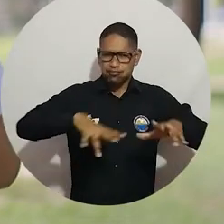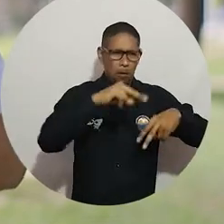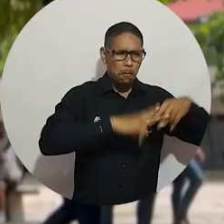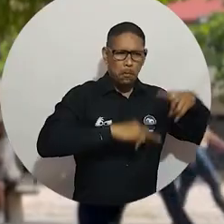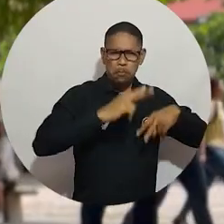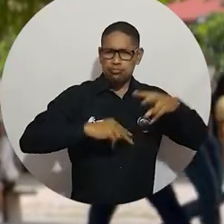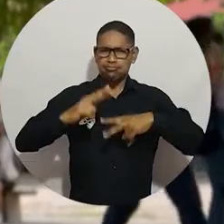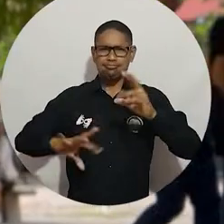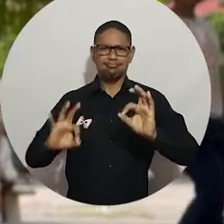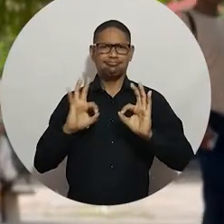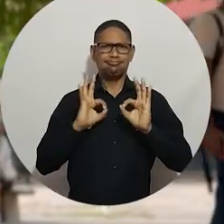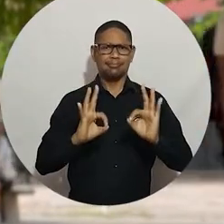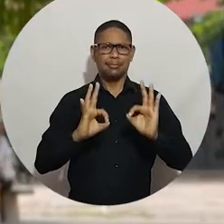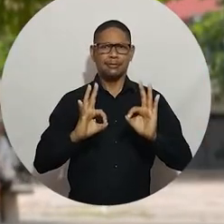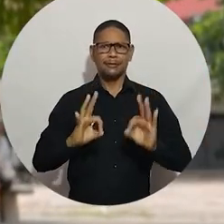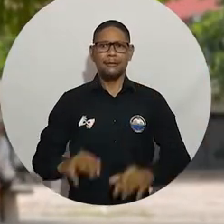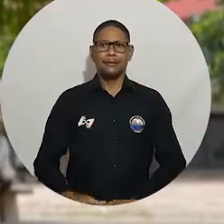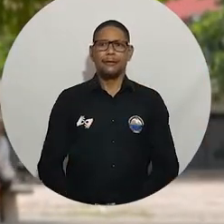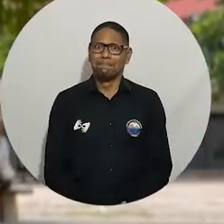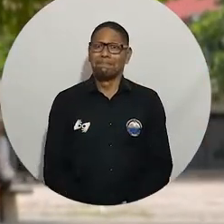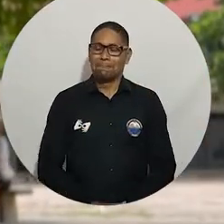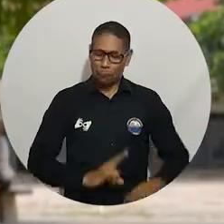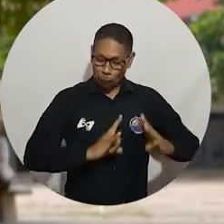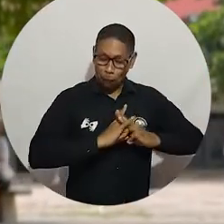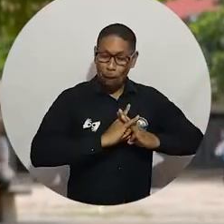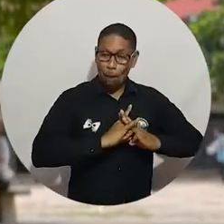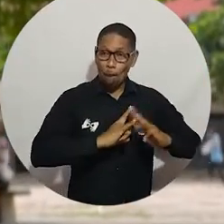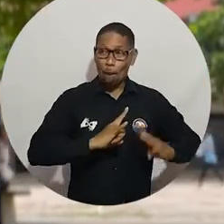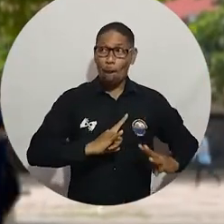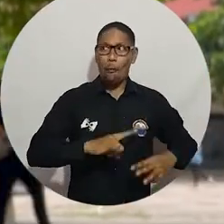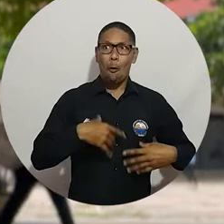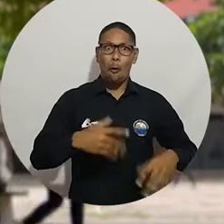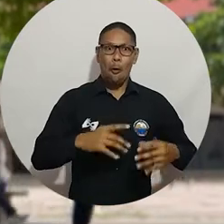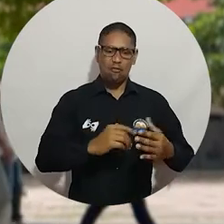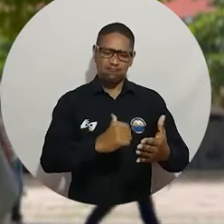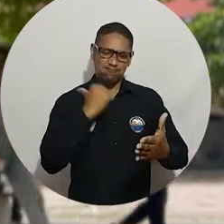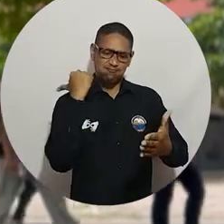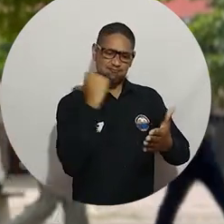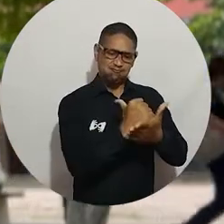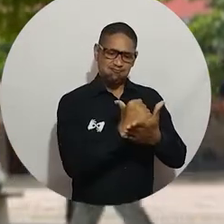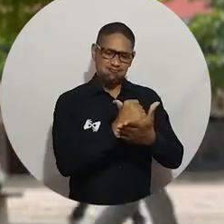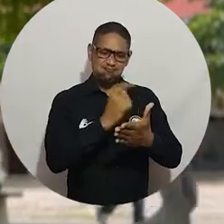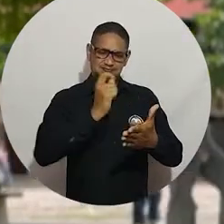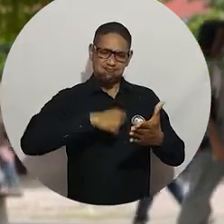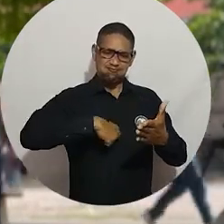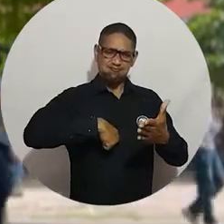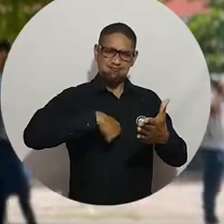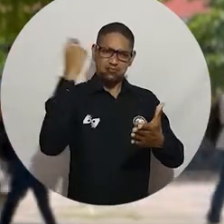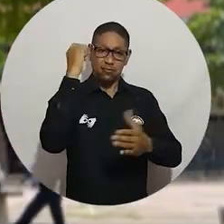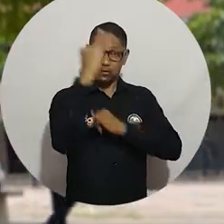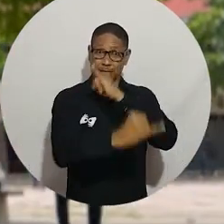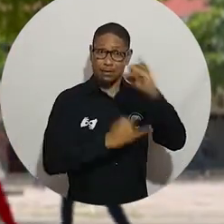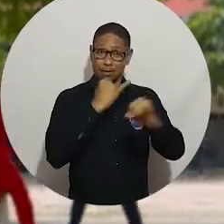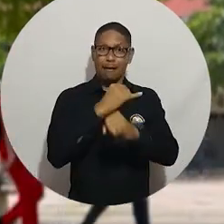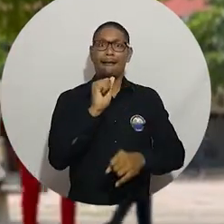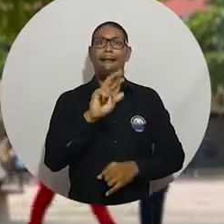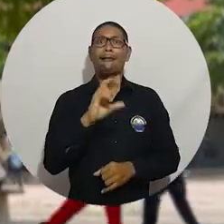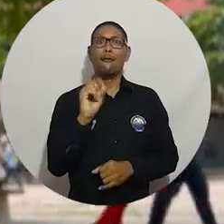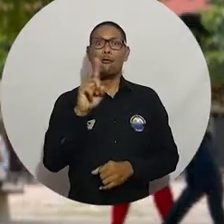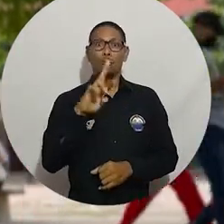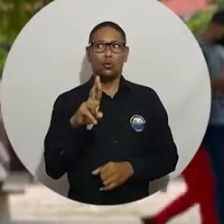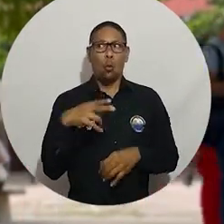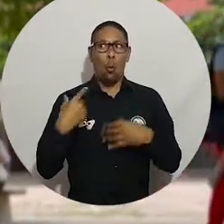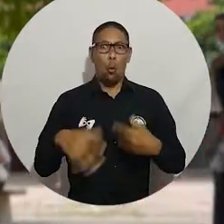académica. Este nuevo sello da acceso al exclusivo programa de movilidad internacional MARCA, con beneficio para